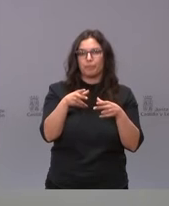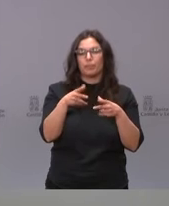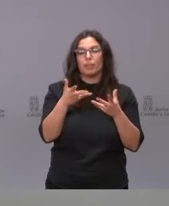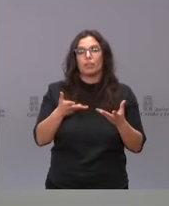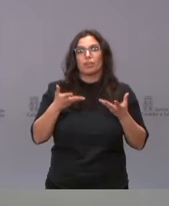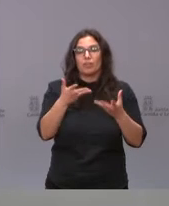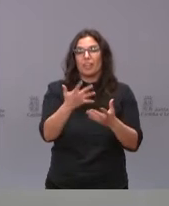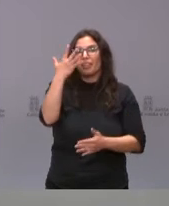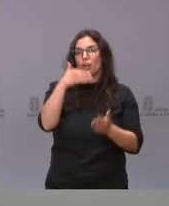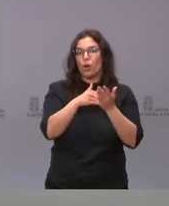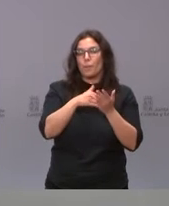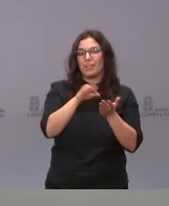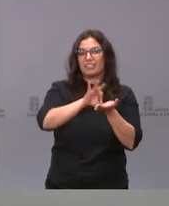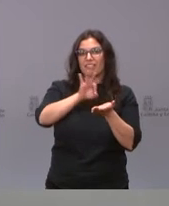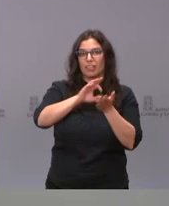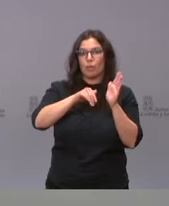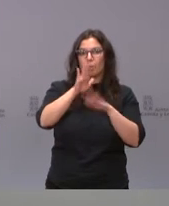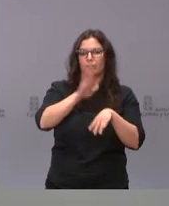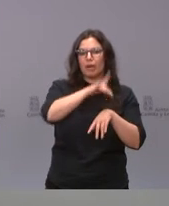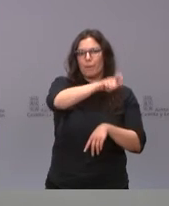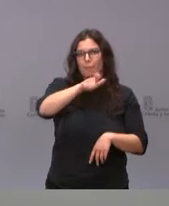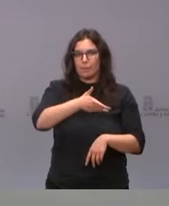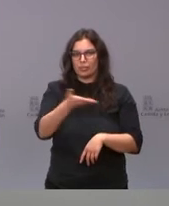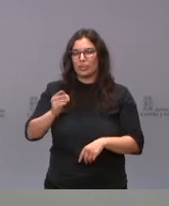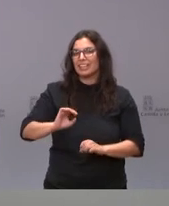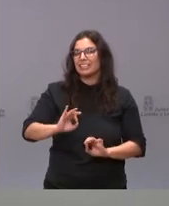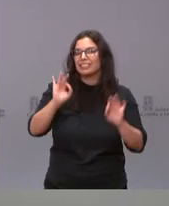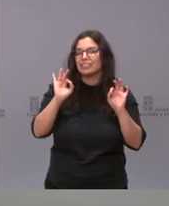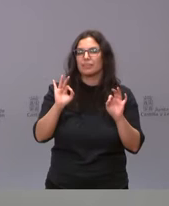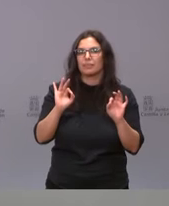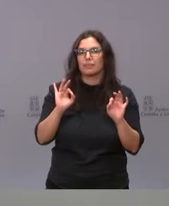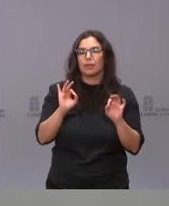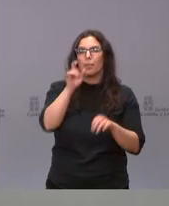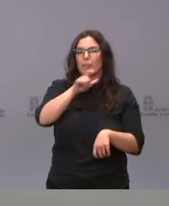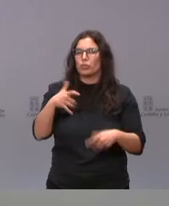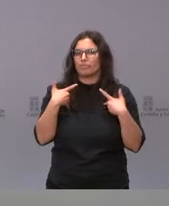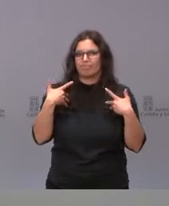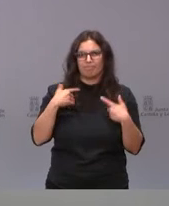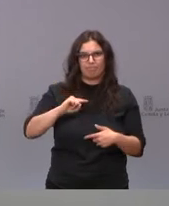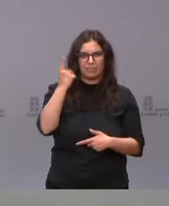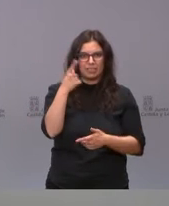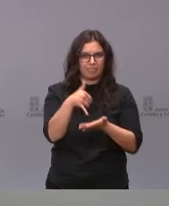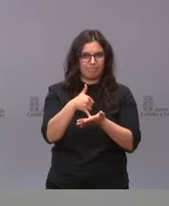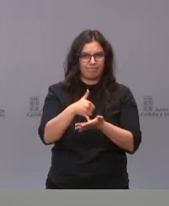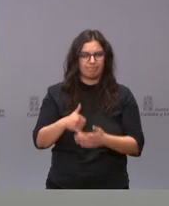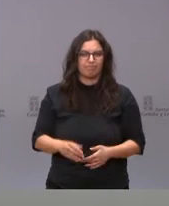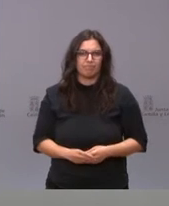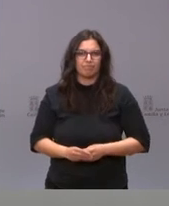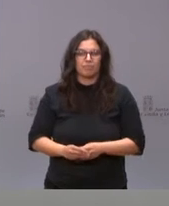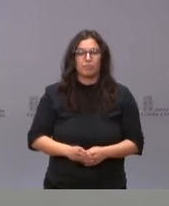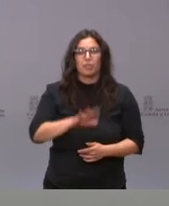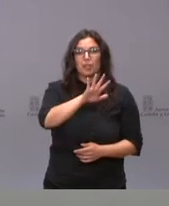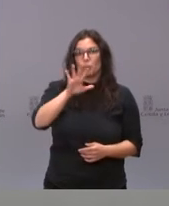5.000 servicios a las personas, sobre todo a las personas más vulnerables de nuestra comunidad. El